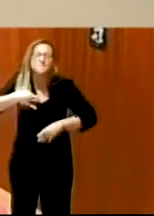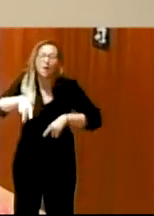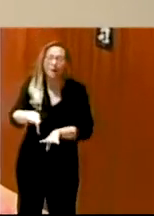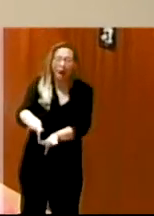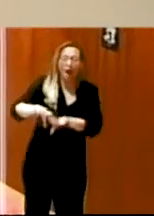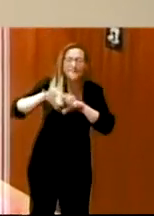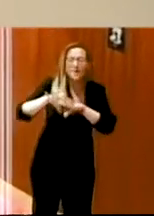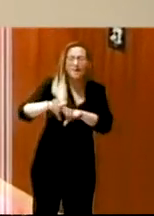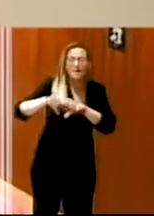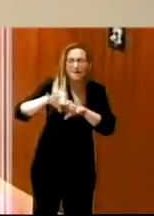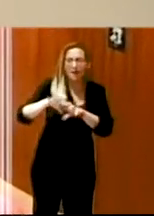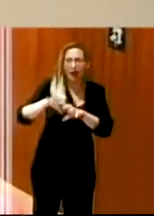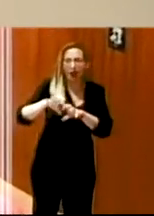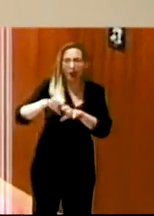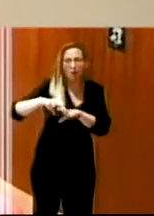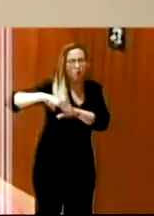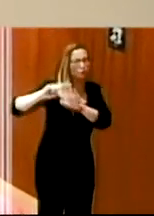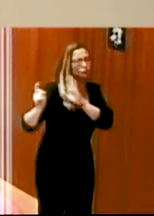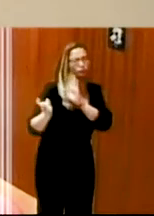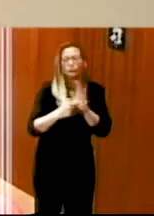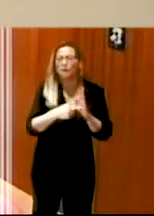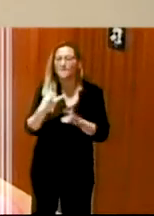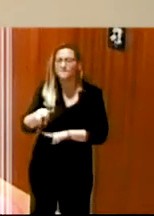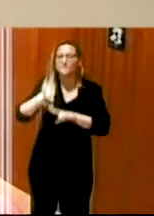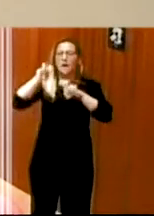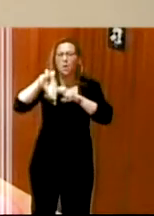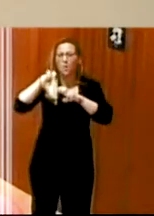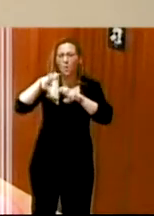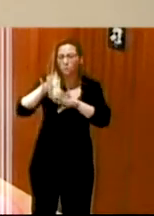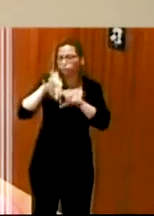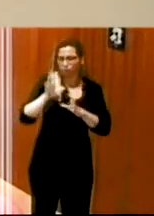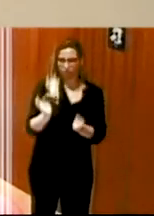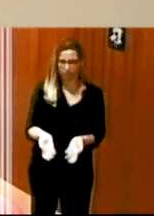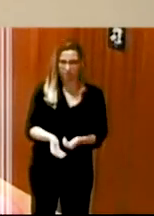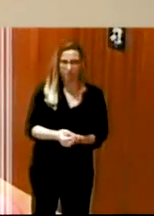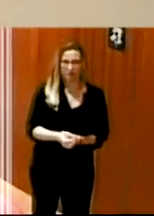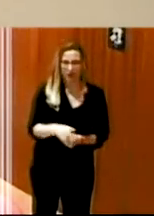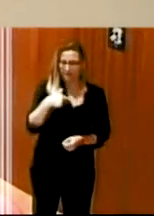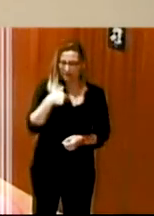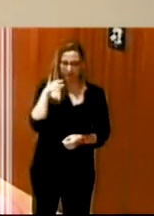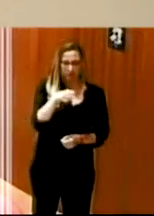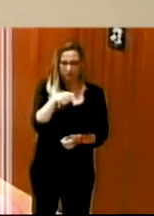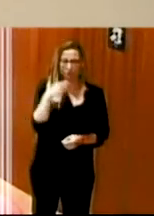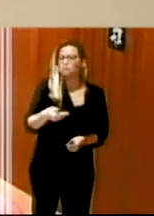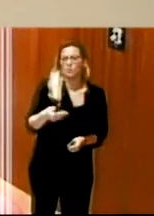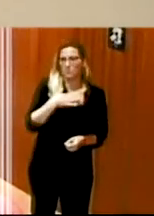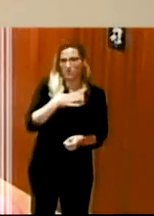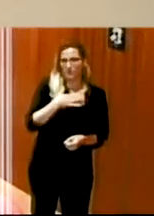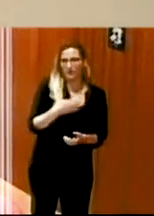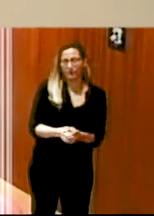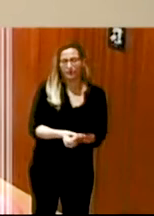totalmente nuevo. A mí eso me parece fundamental. Yo